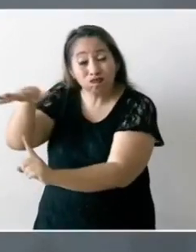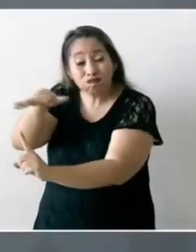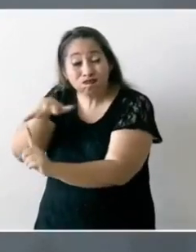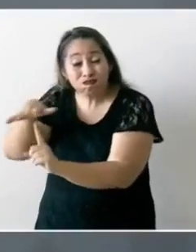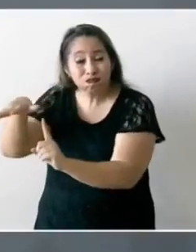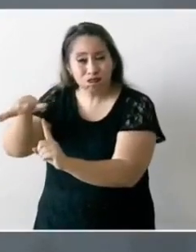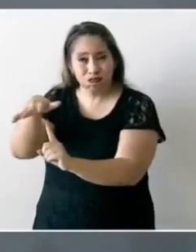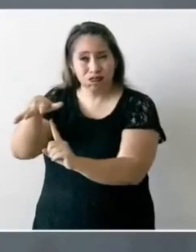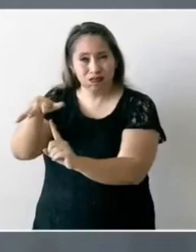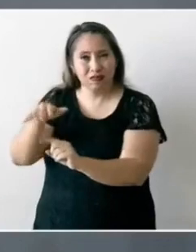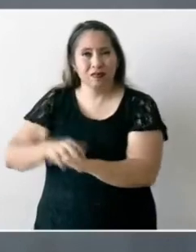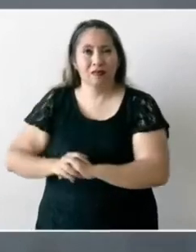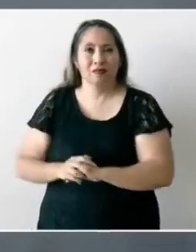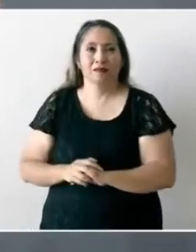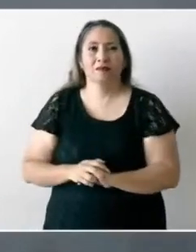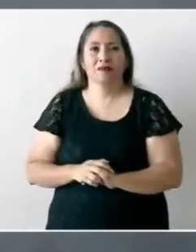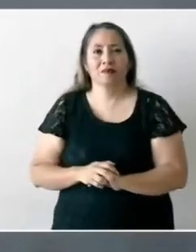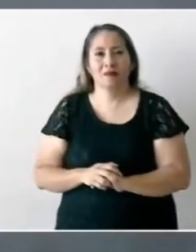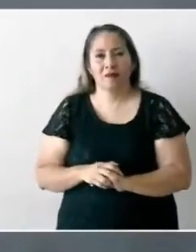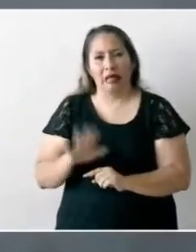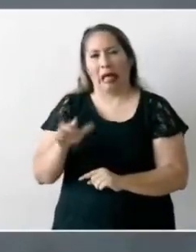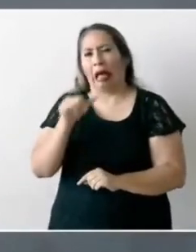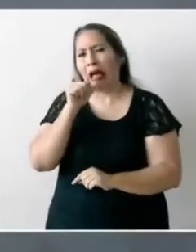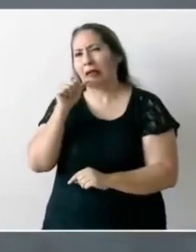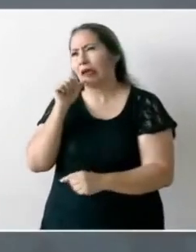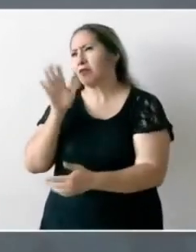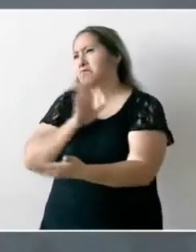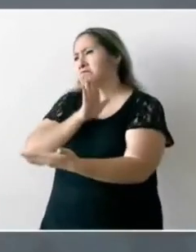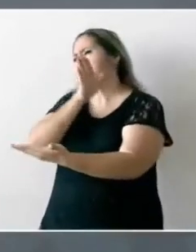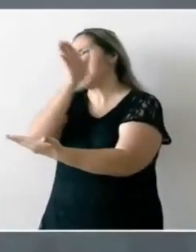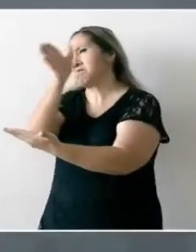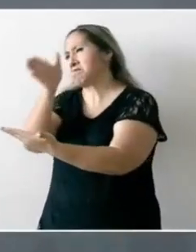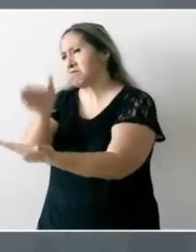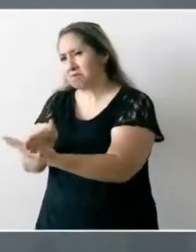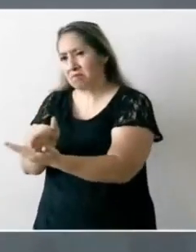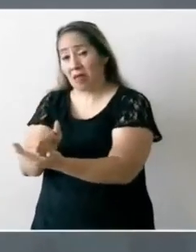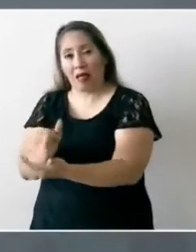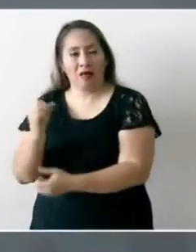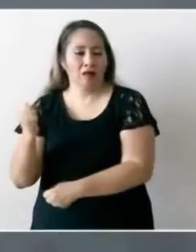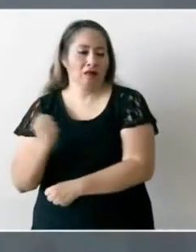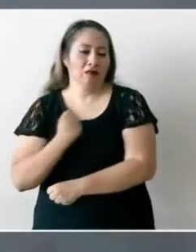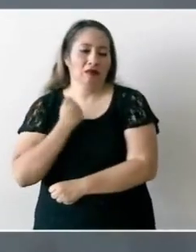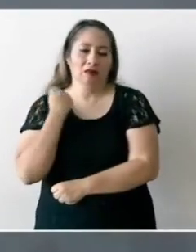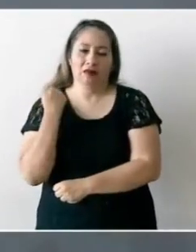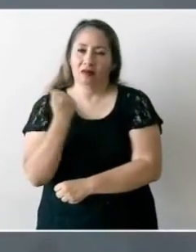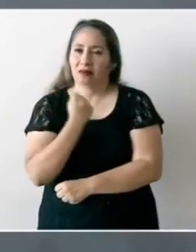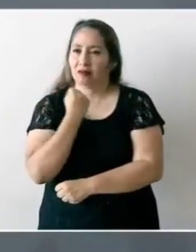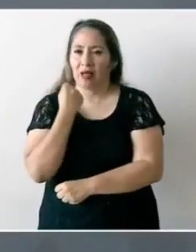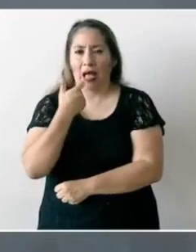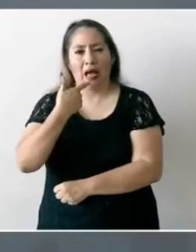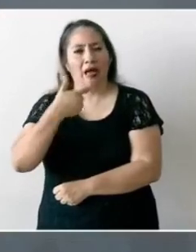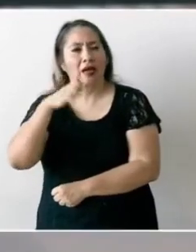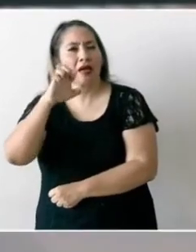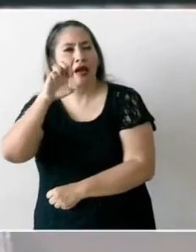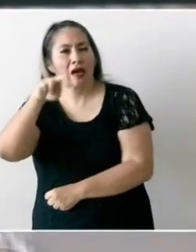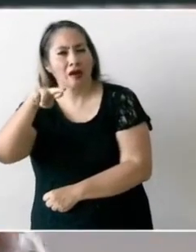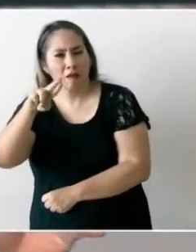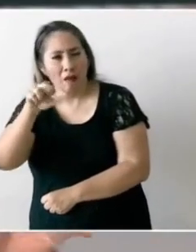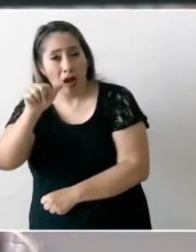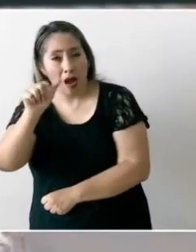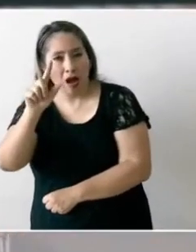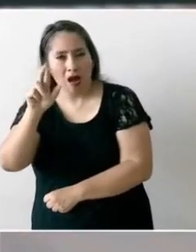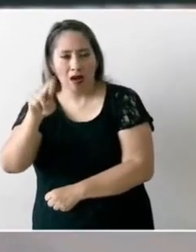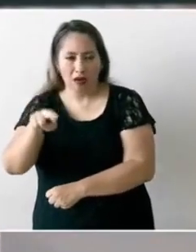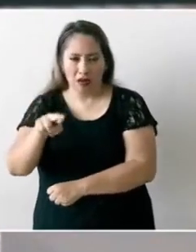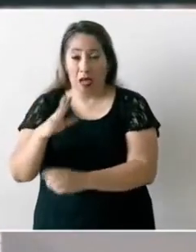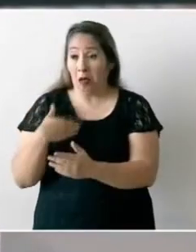y ayer fui a eso afortunadamente Germán hizo un